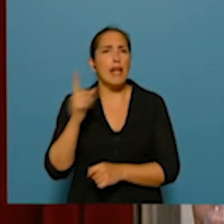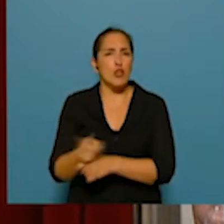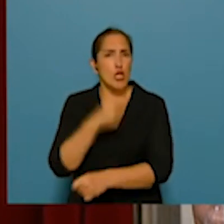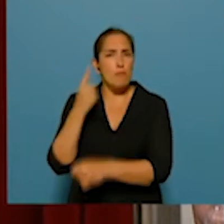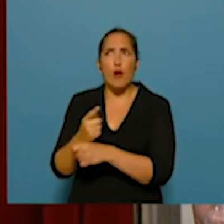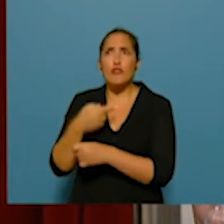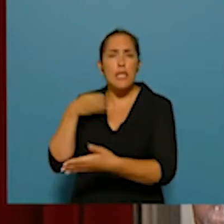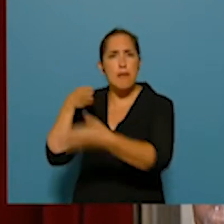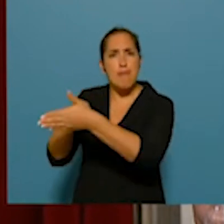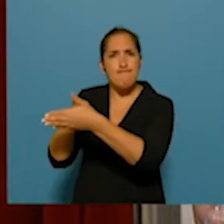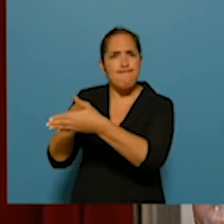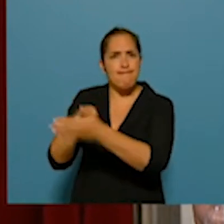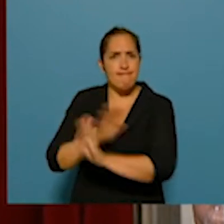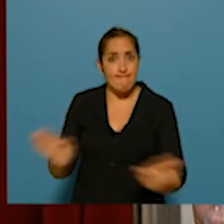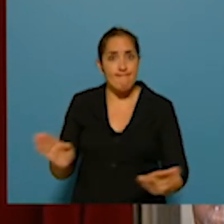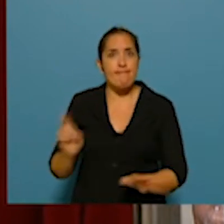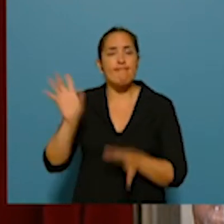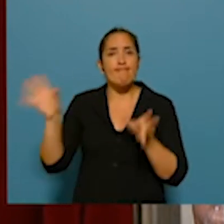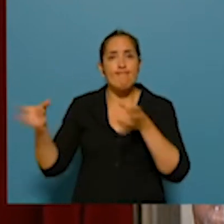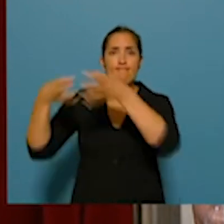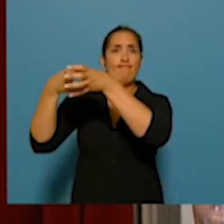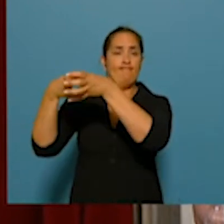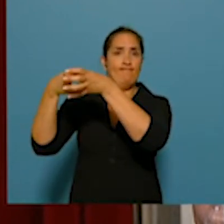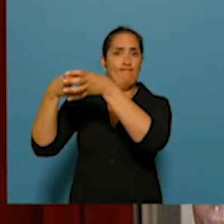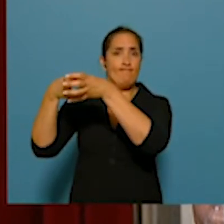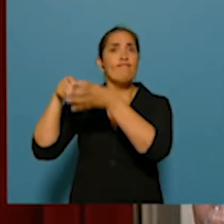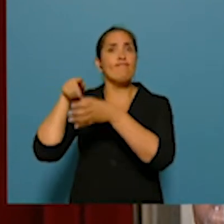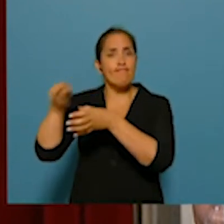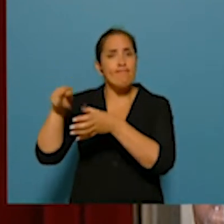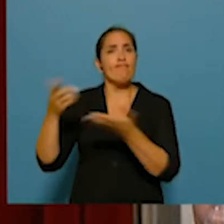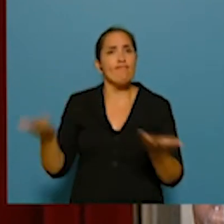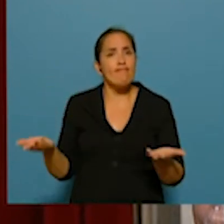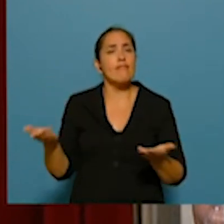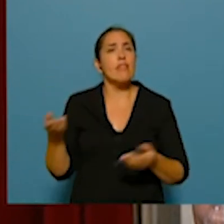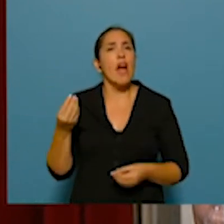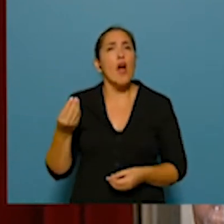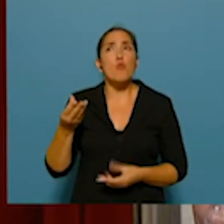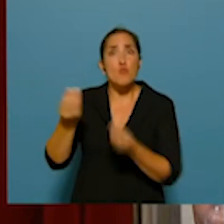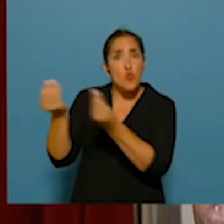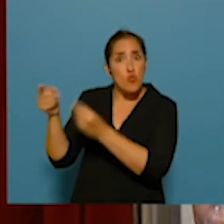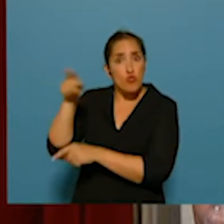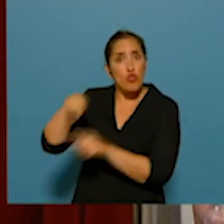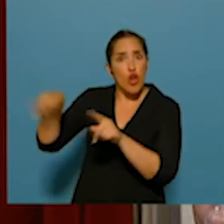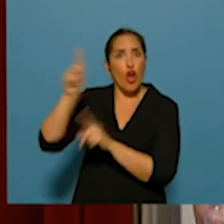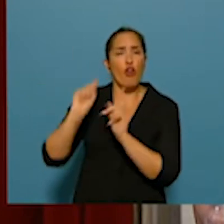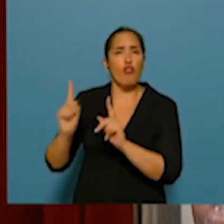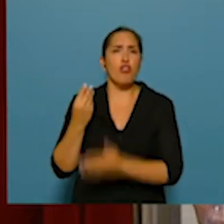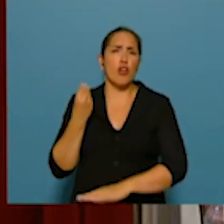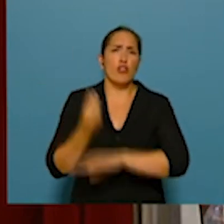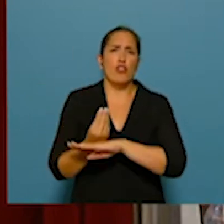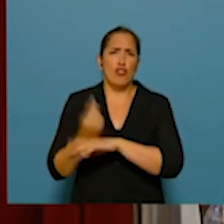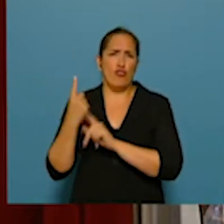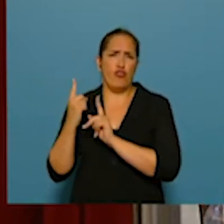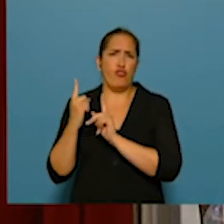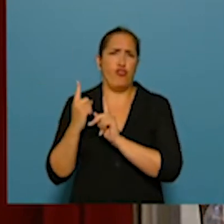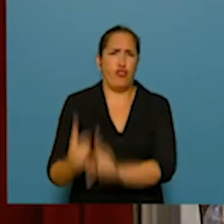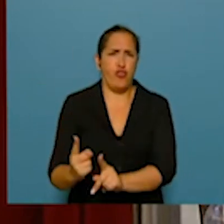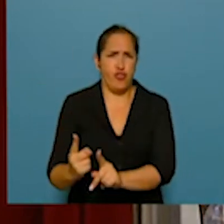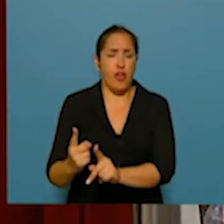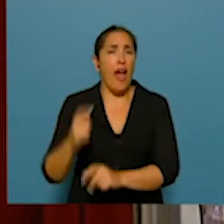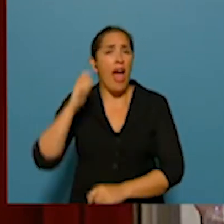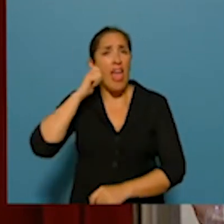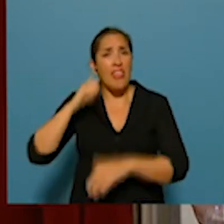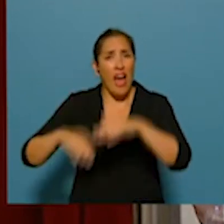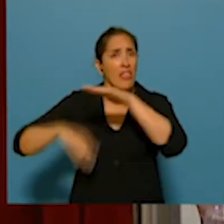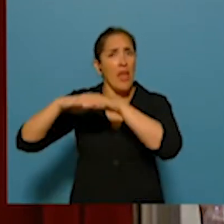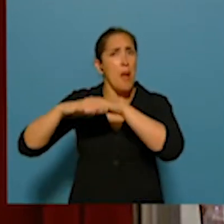La relación corporativa que los vincula ha permitido que muchos de ellos permanezcan en sus cargos más allá del tope de